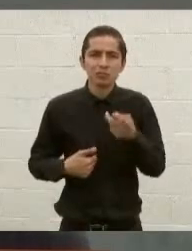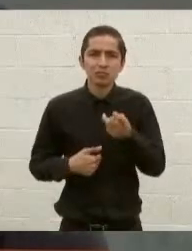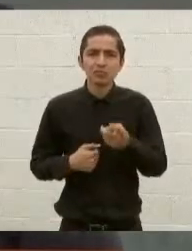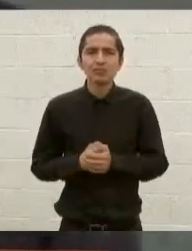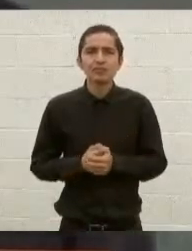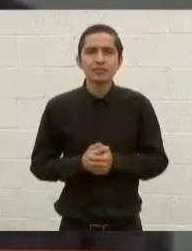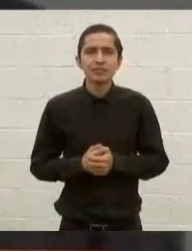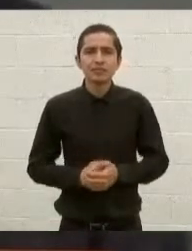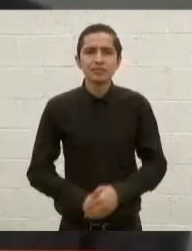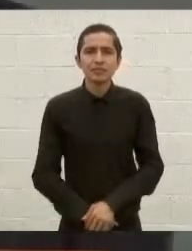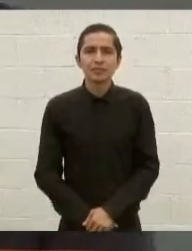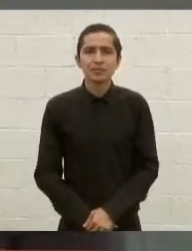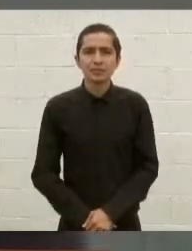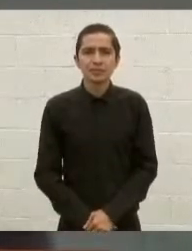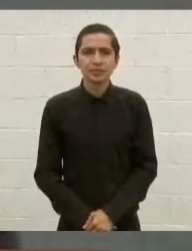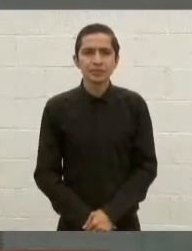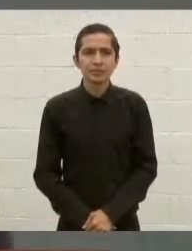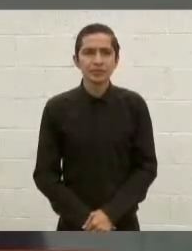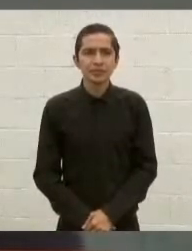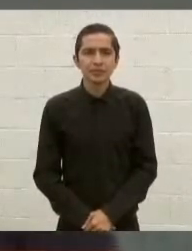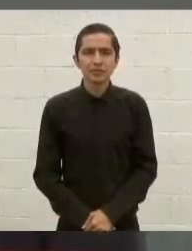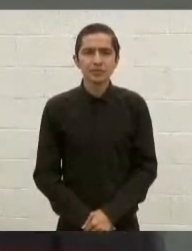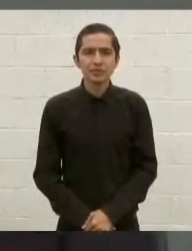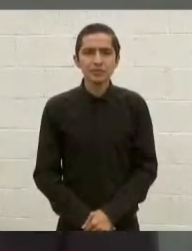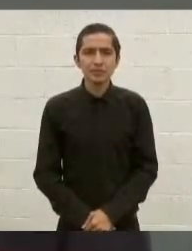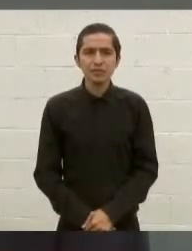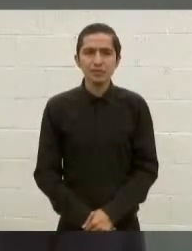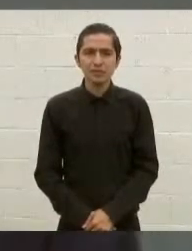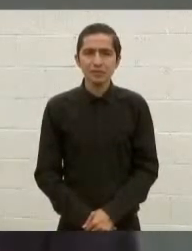Adelante. Adelante.